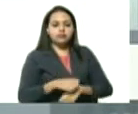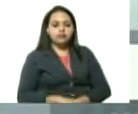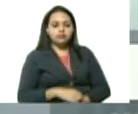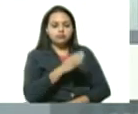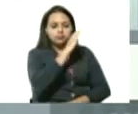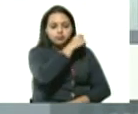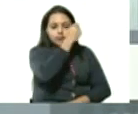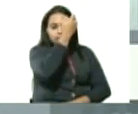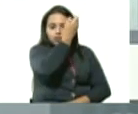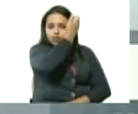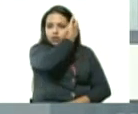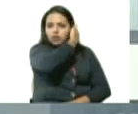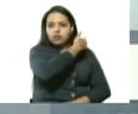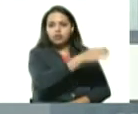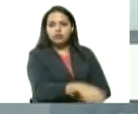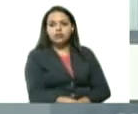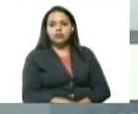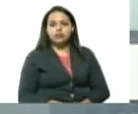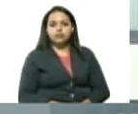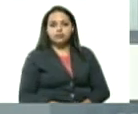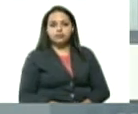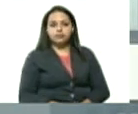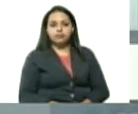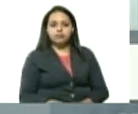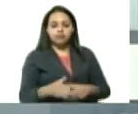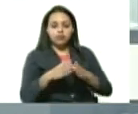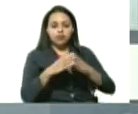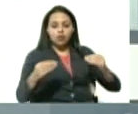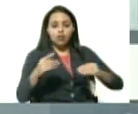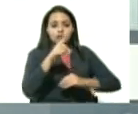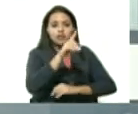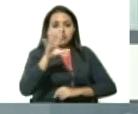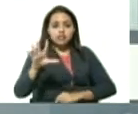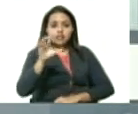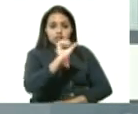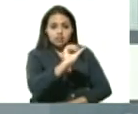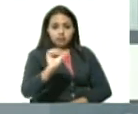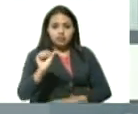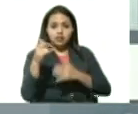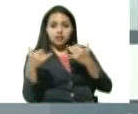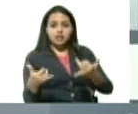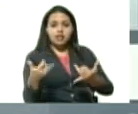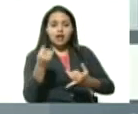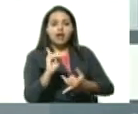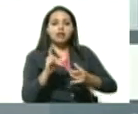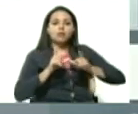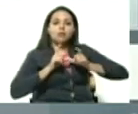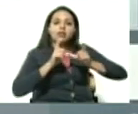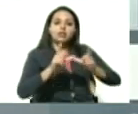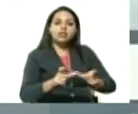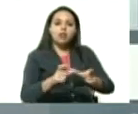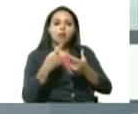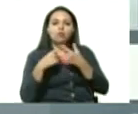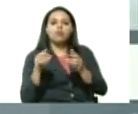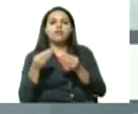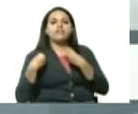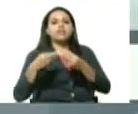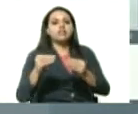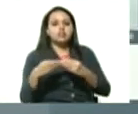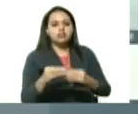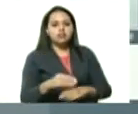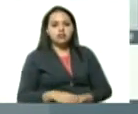algo que resaltar que en todas estas 15 semanas ya que llevamos de cuarentena y otras de flexibilización